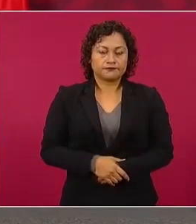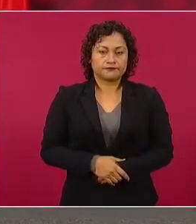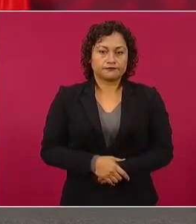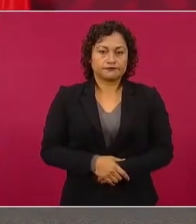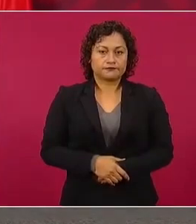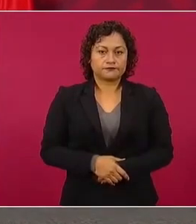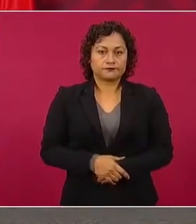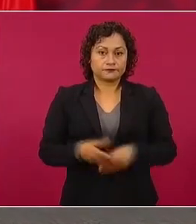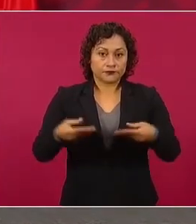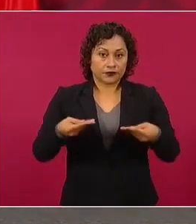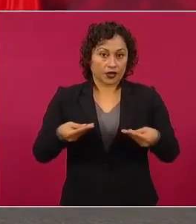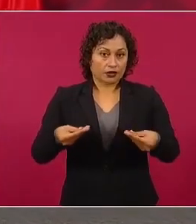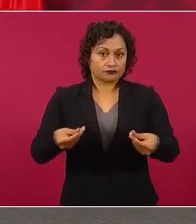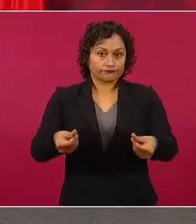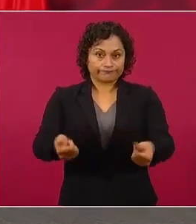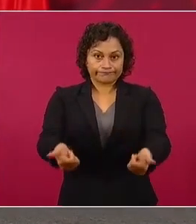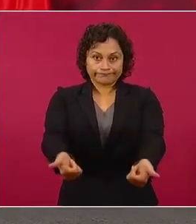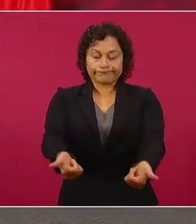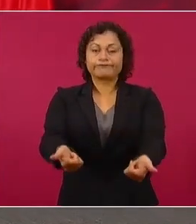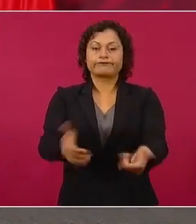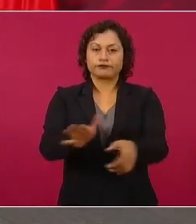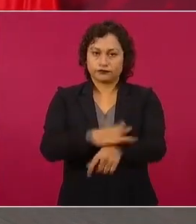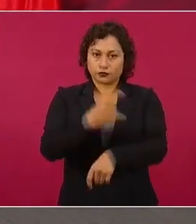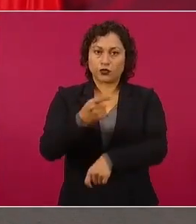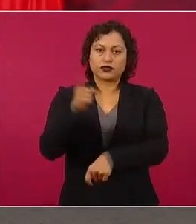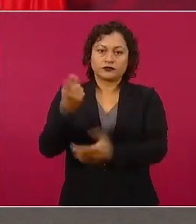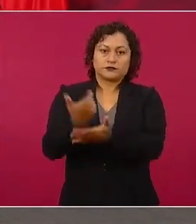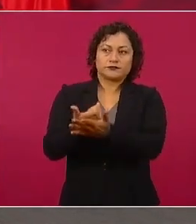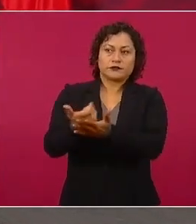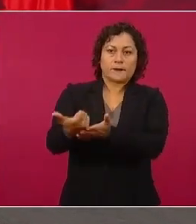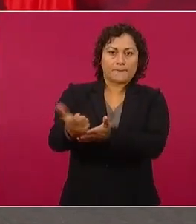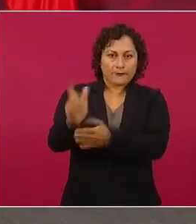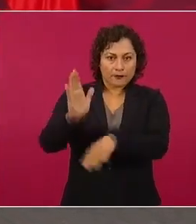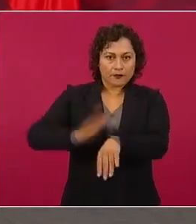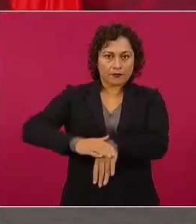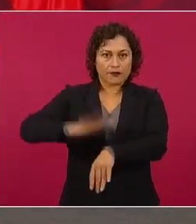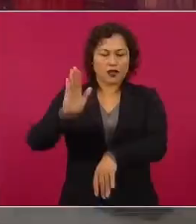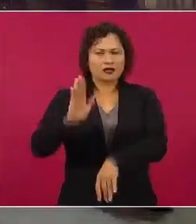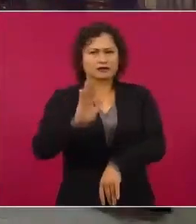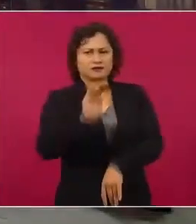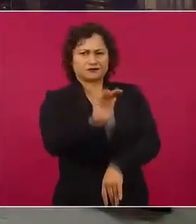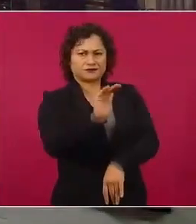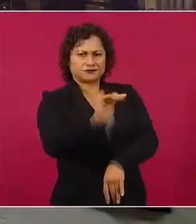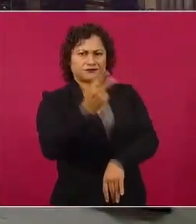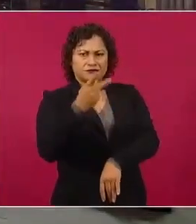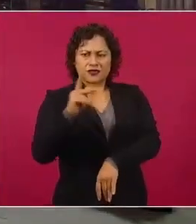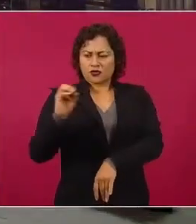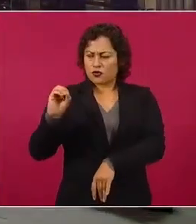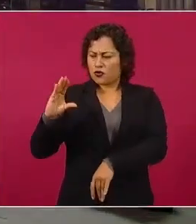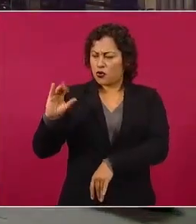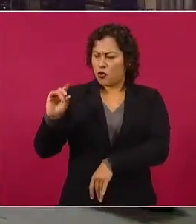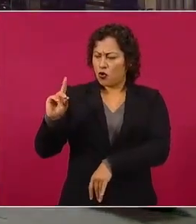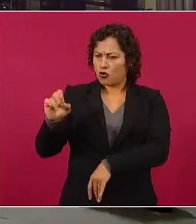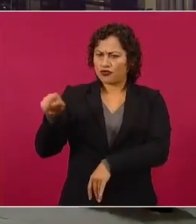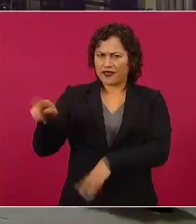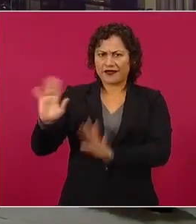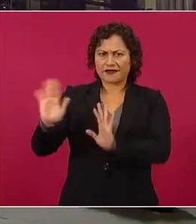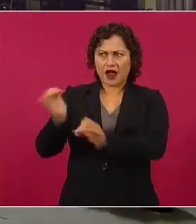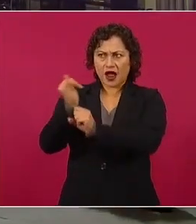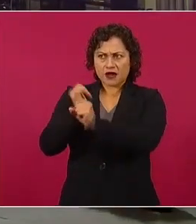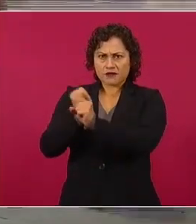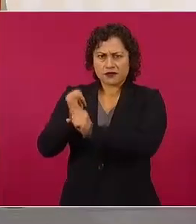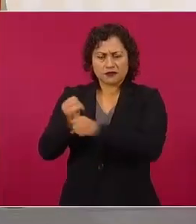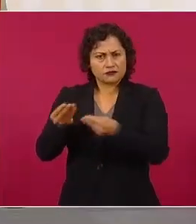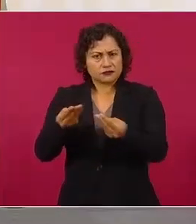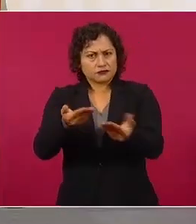y tienen que tener mejores sueldos. Pero si ya está este análisis de la OCDE, ¿no se podría…? Vamos,